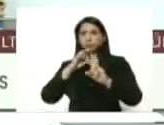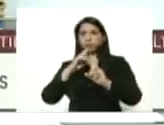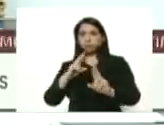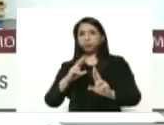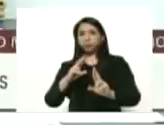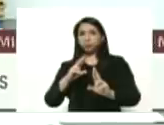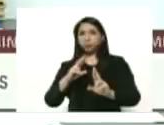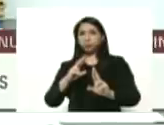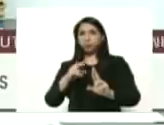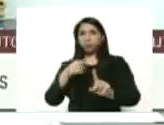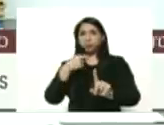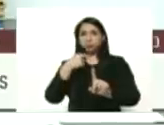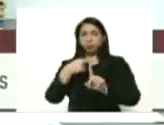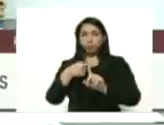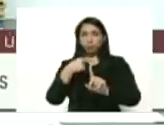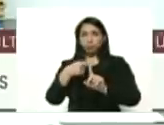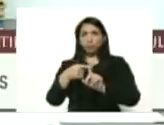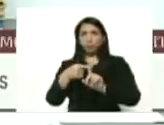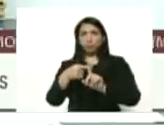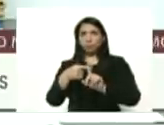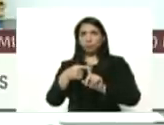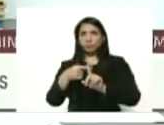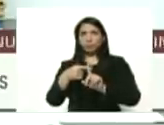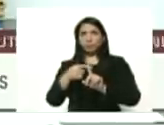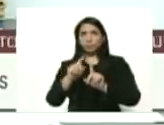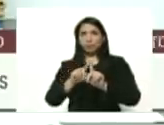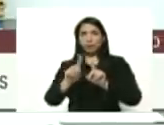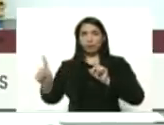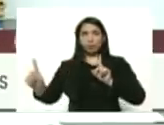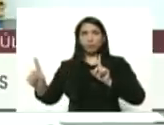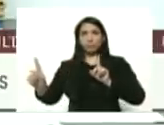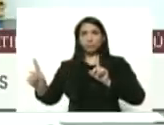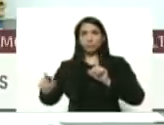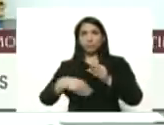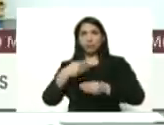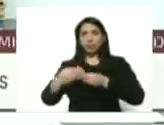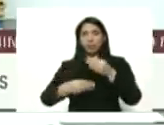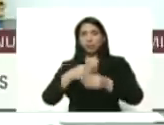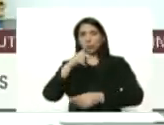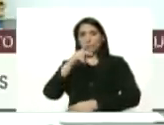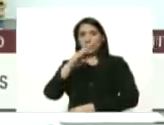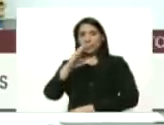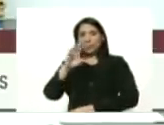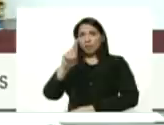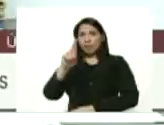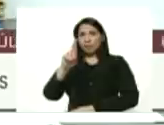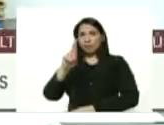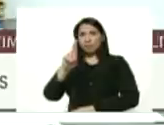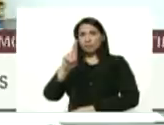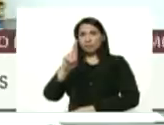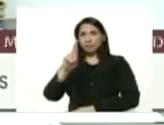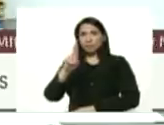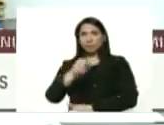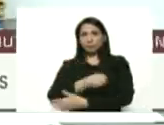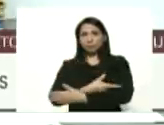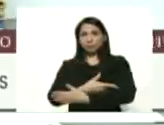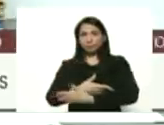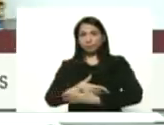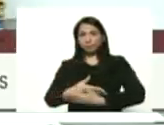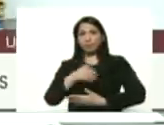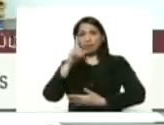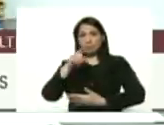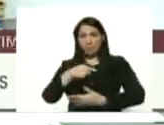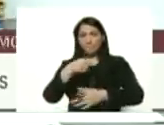dio positivo se aisló se le hizo la prueba de fondo prueba molecular y